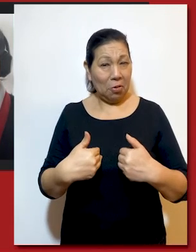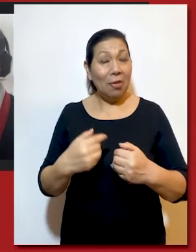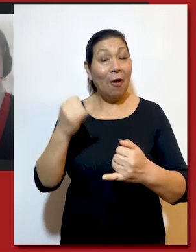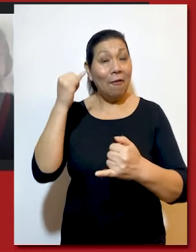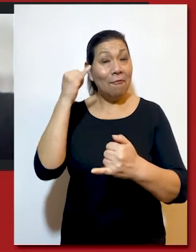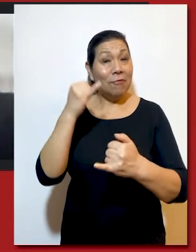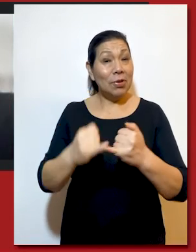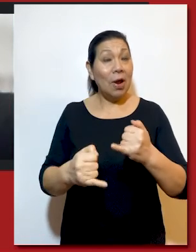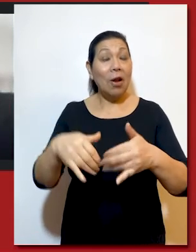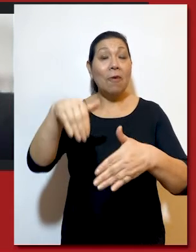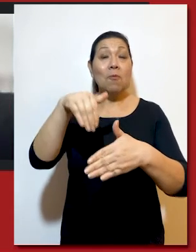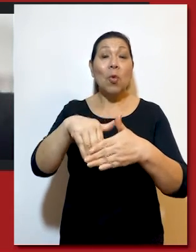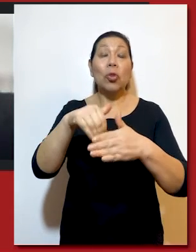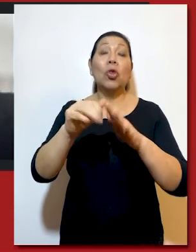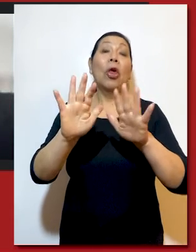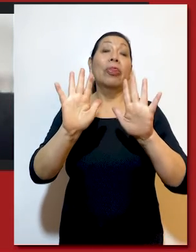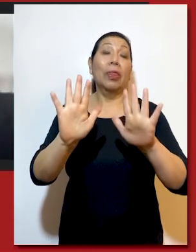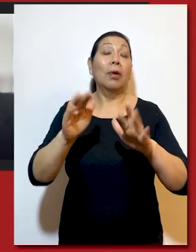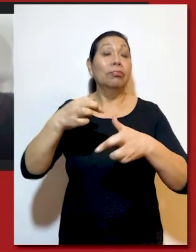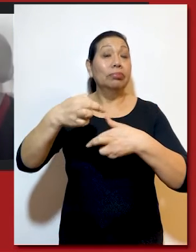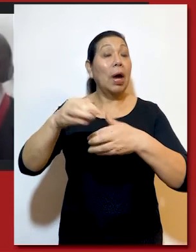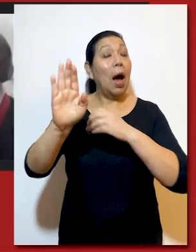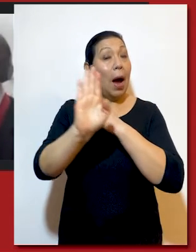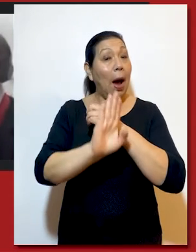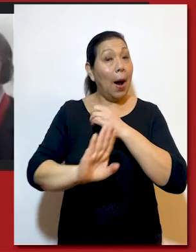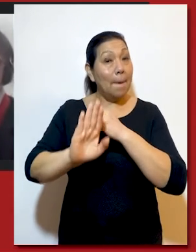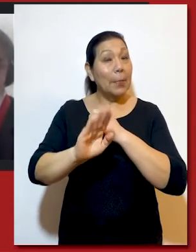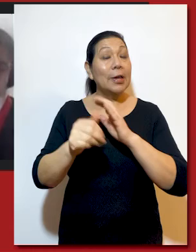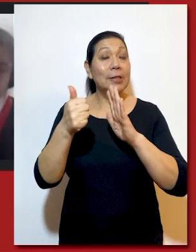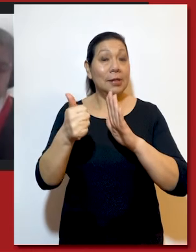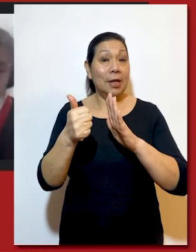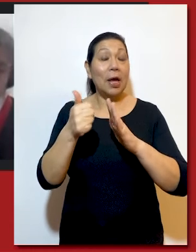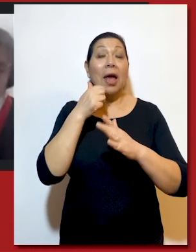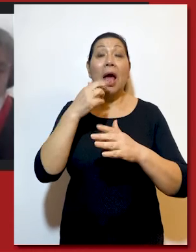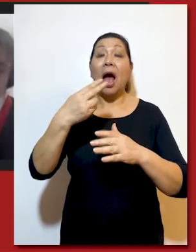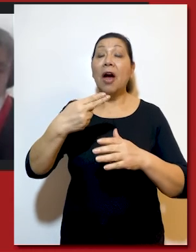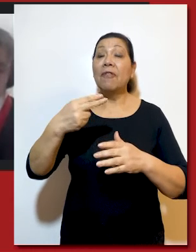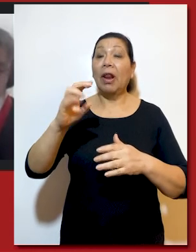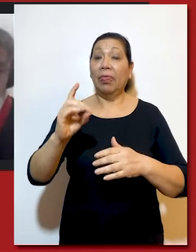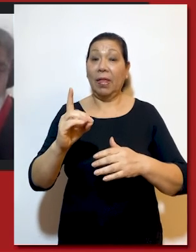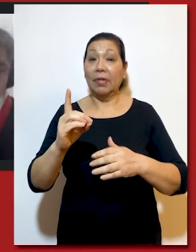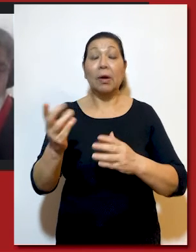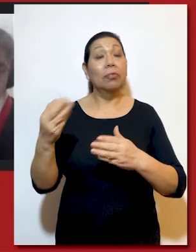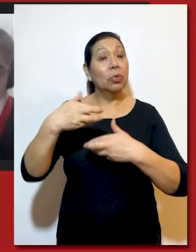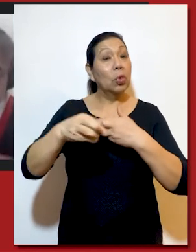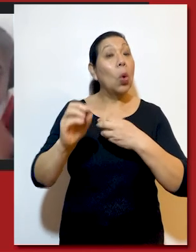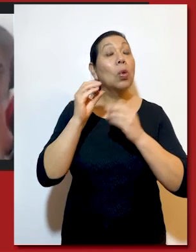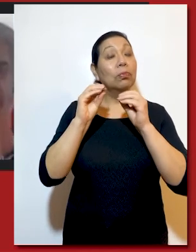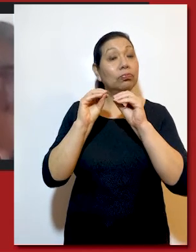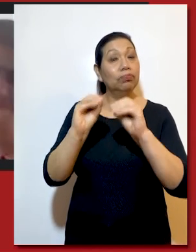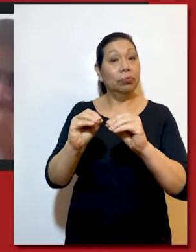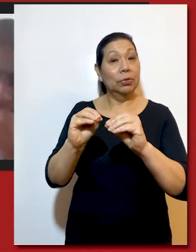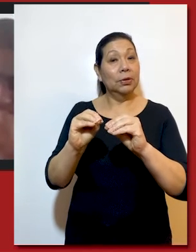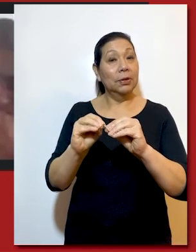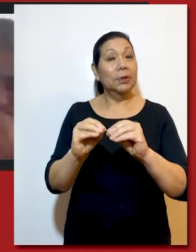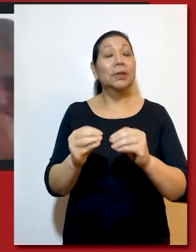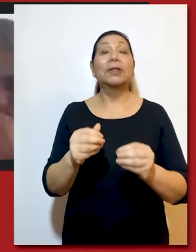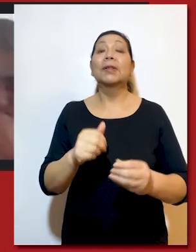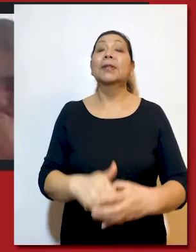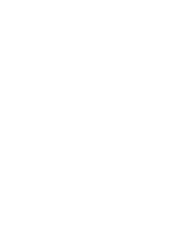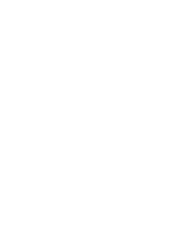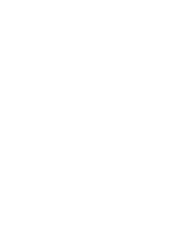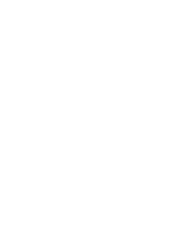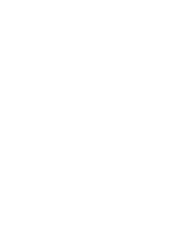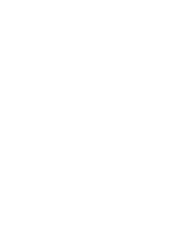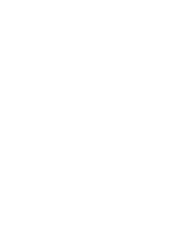abogados y al final quedaron al voto 10 procesos de amparo, 6 de avias data y 2 procesos de cumplimiento.